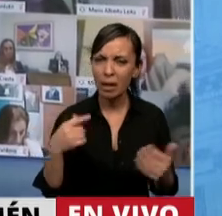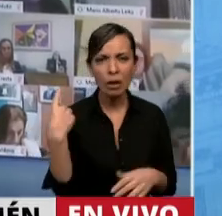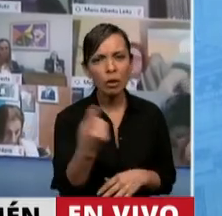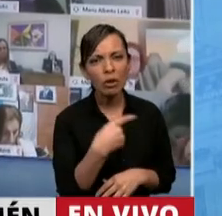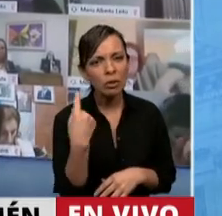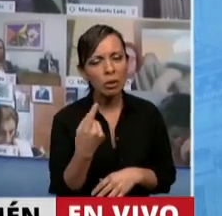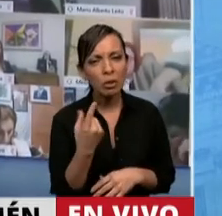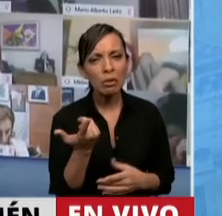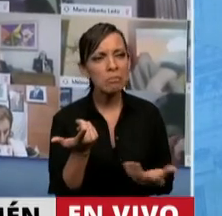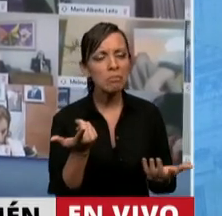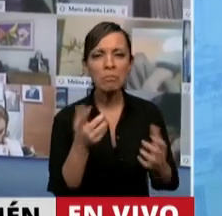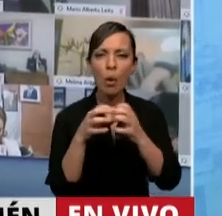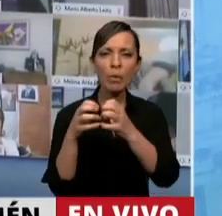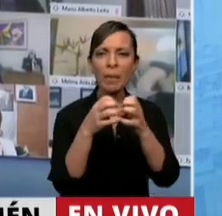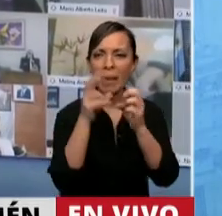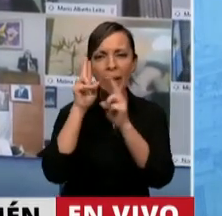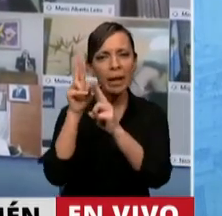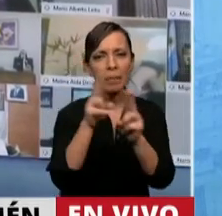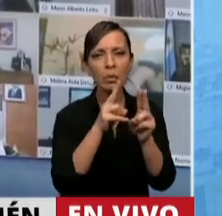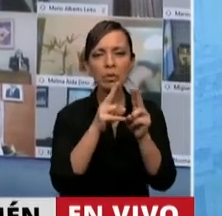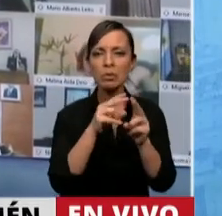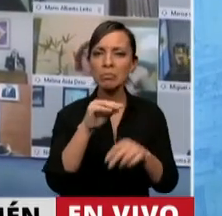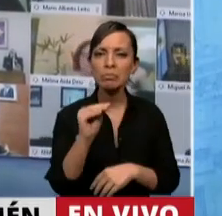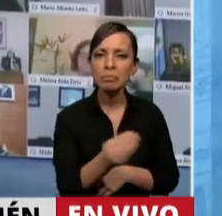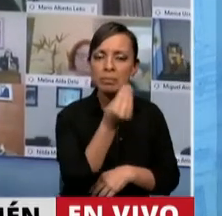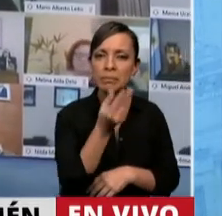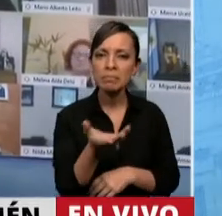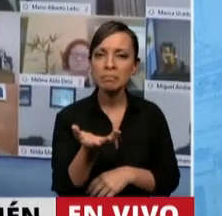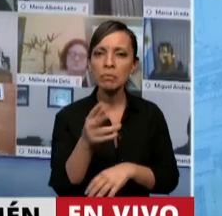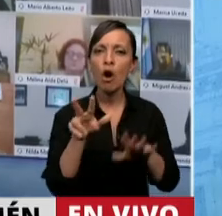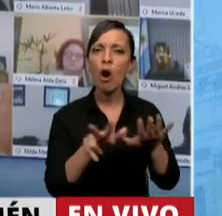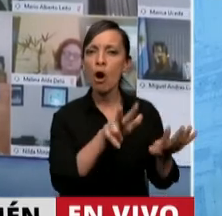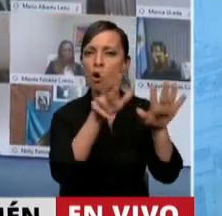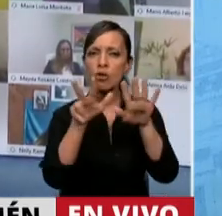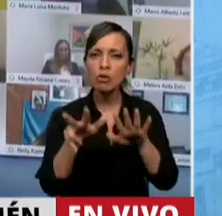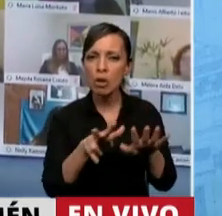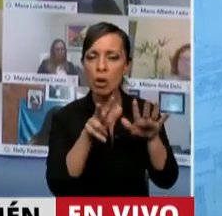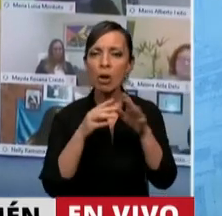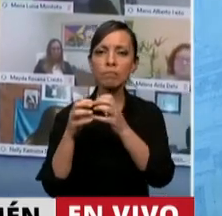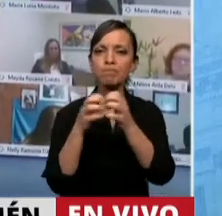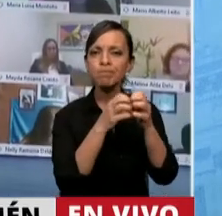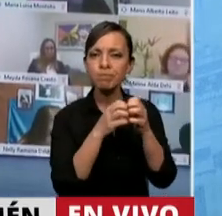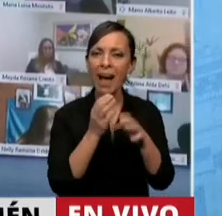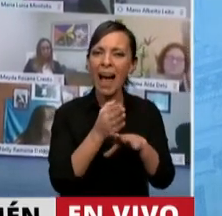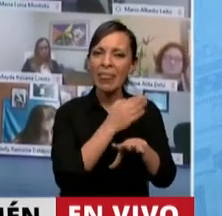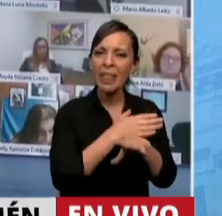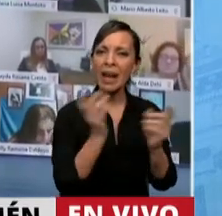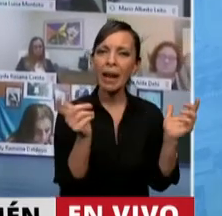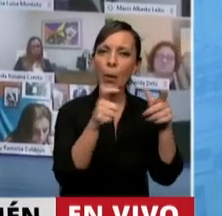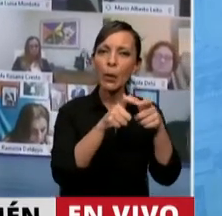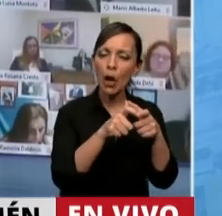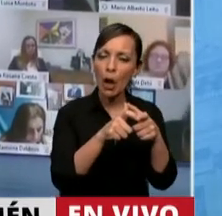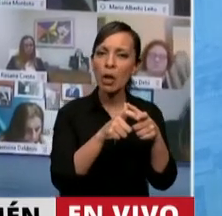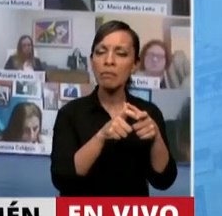tener un debate respetuoso? Las ocho horas que tuvimos de labor parlamentaria fueron